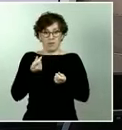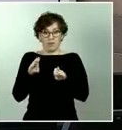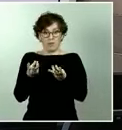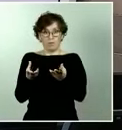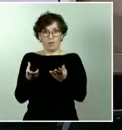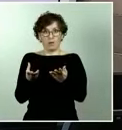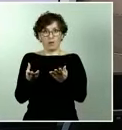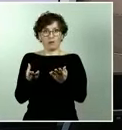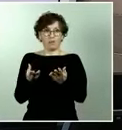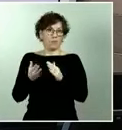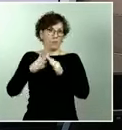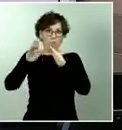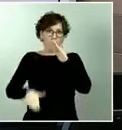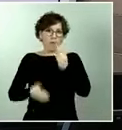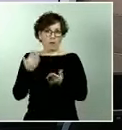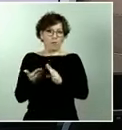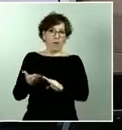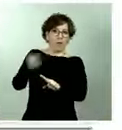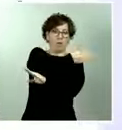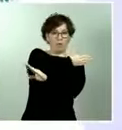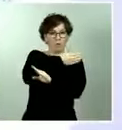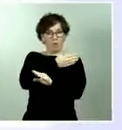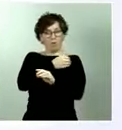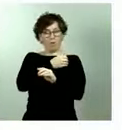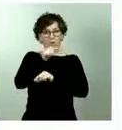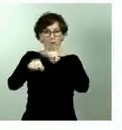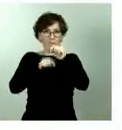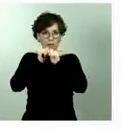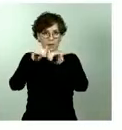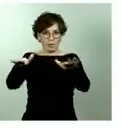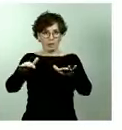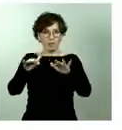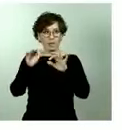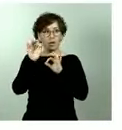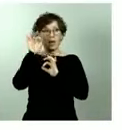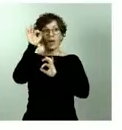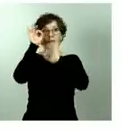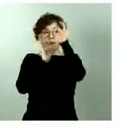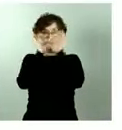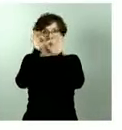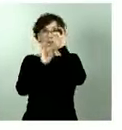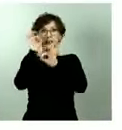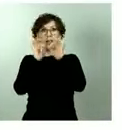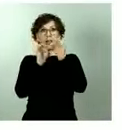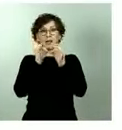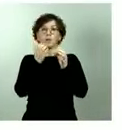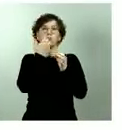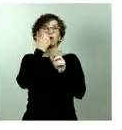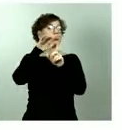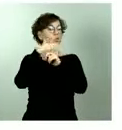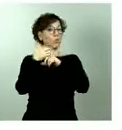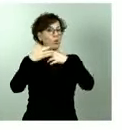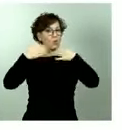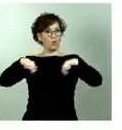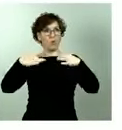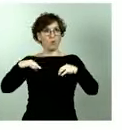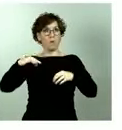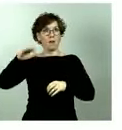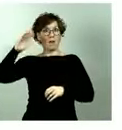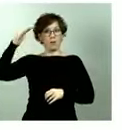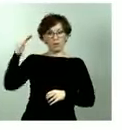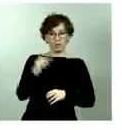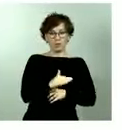la mayoría de los modos de transporte, el porcentaje de reducción de movilidad con respecto a una situación normal supera el 90%